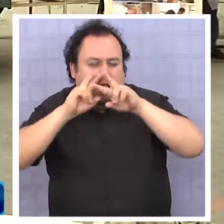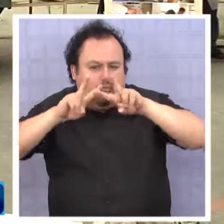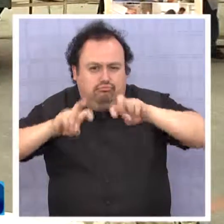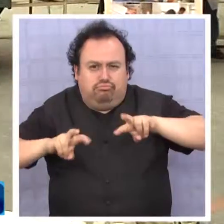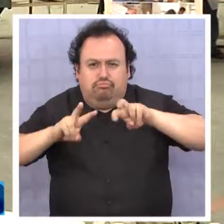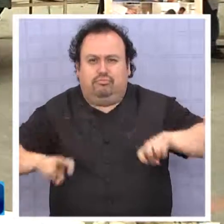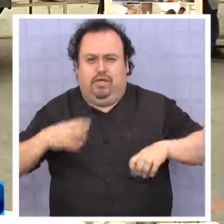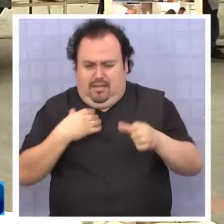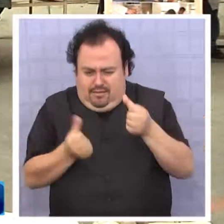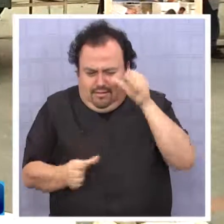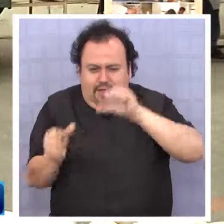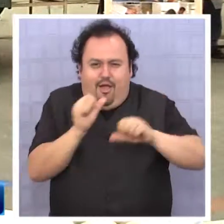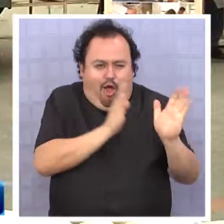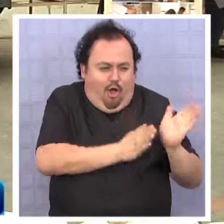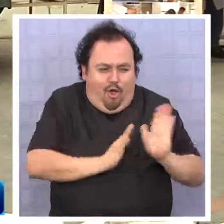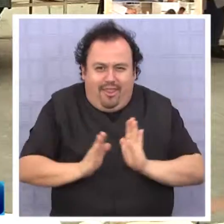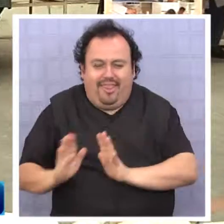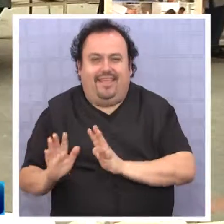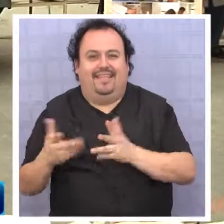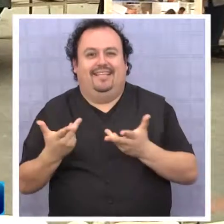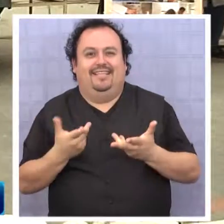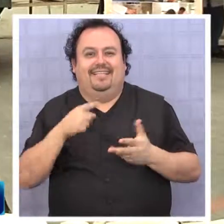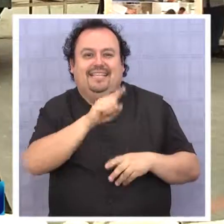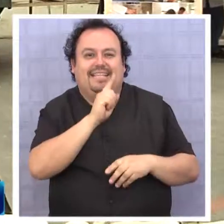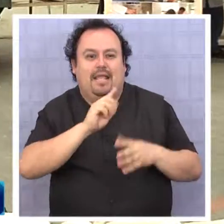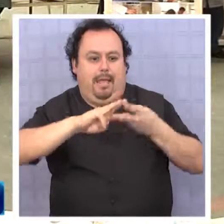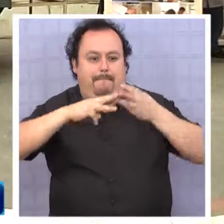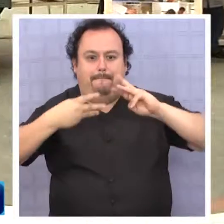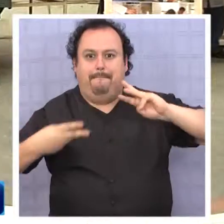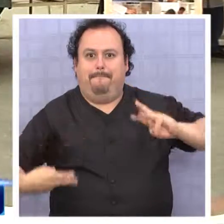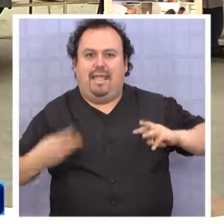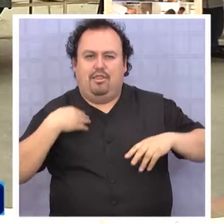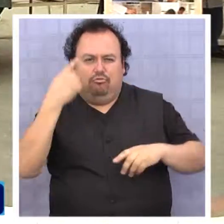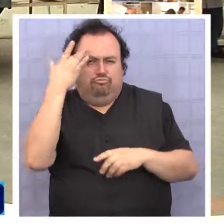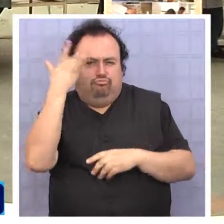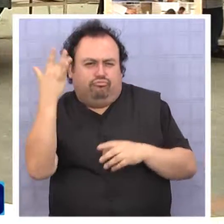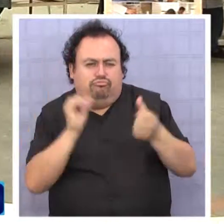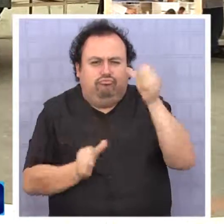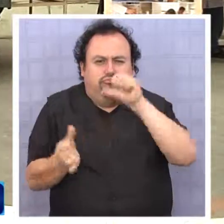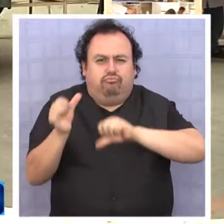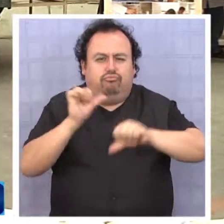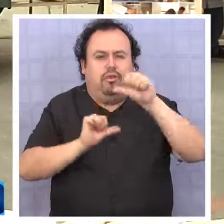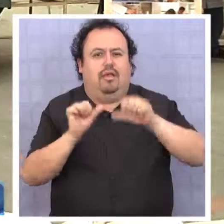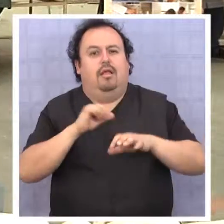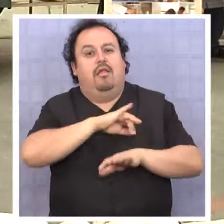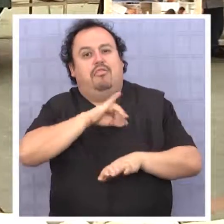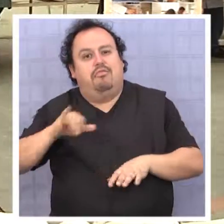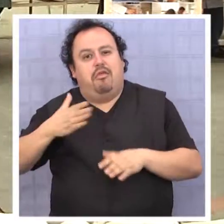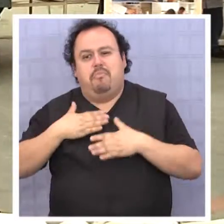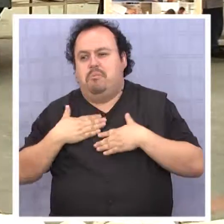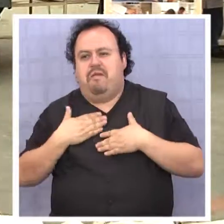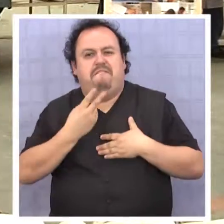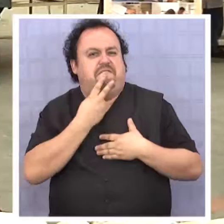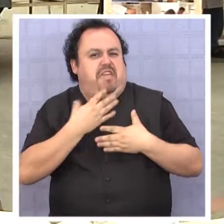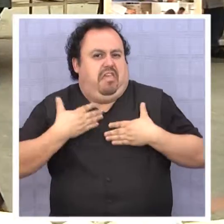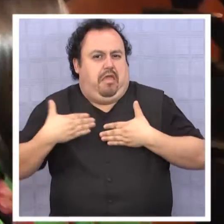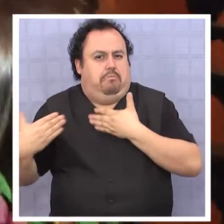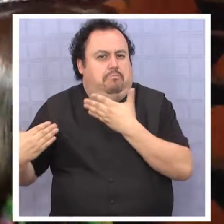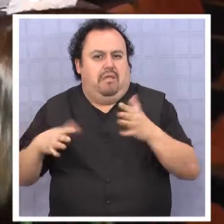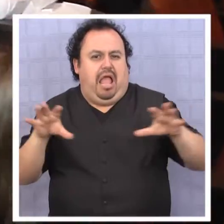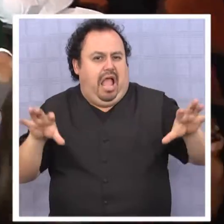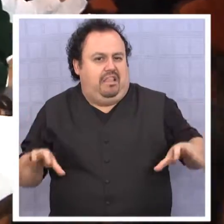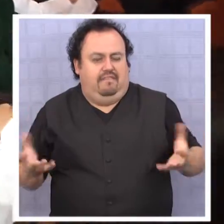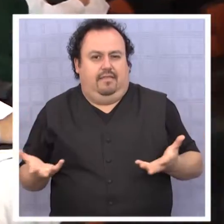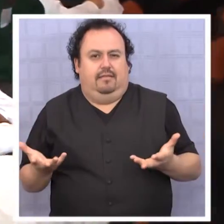ciencia en forma ordenada, utilizando el método científico, y que esto lo lleven a todo el resto de sus